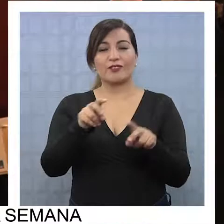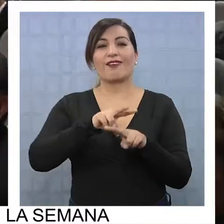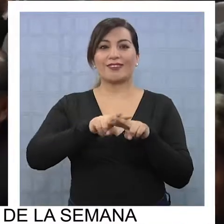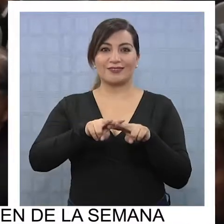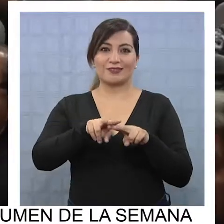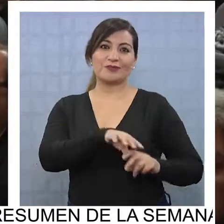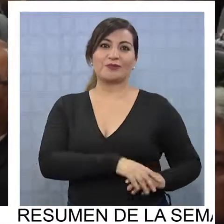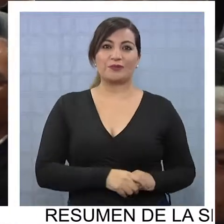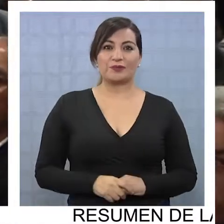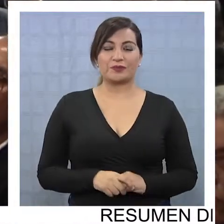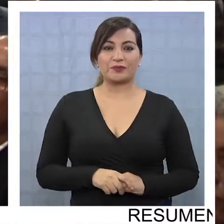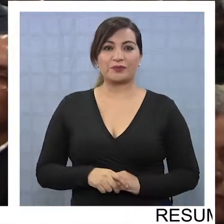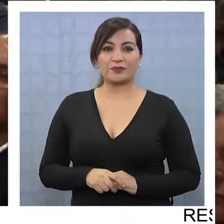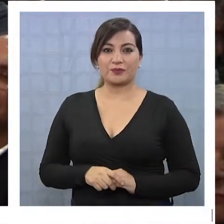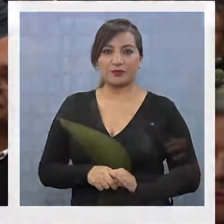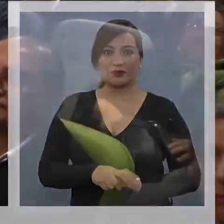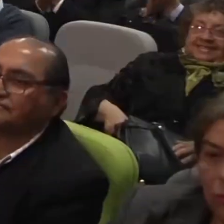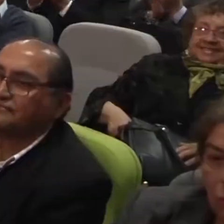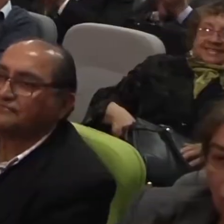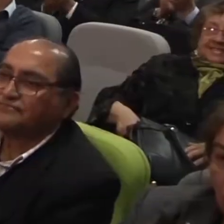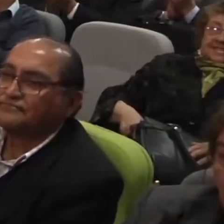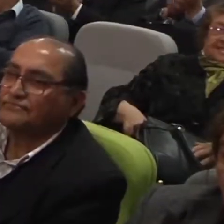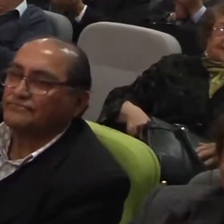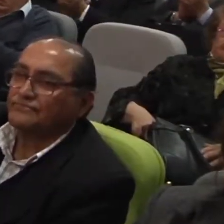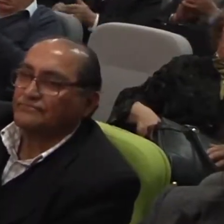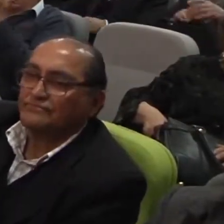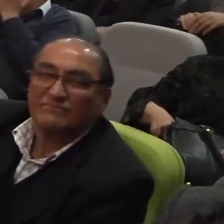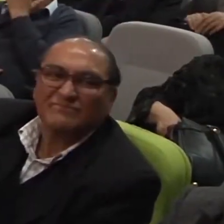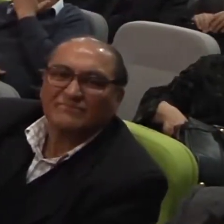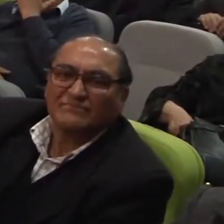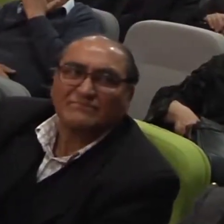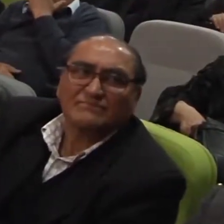ellos mismos presentan. Gracias. Gracias.